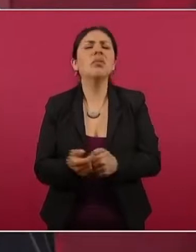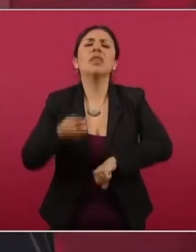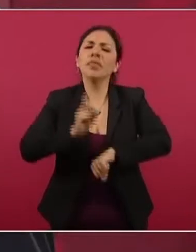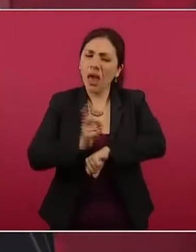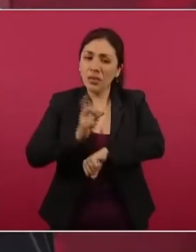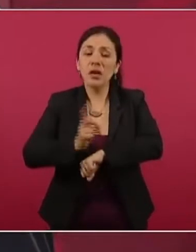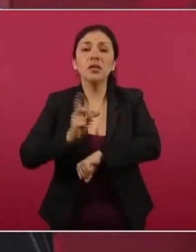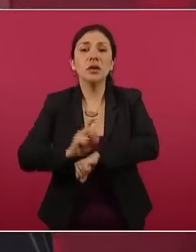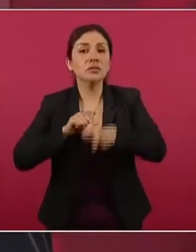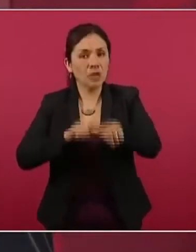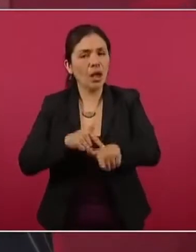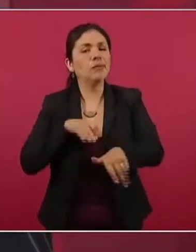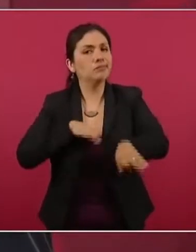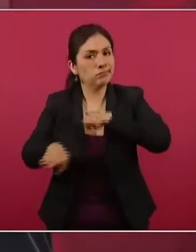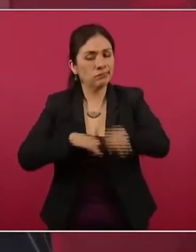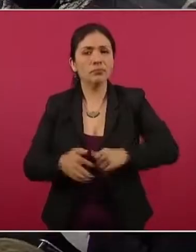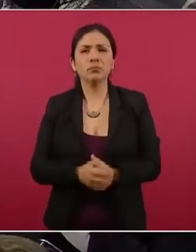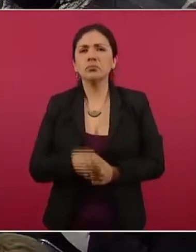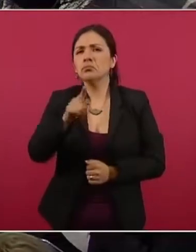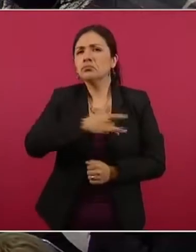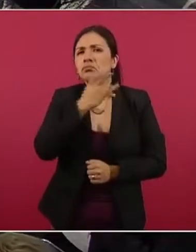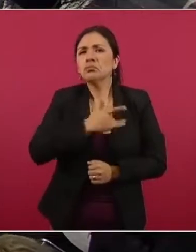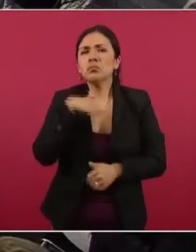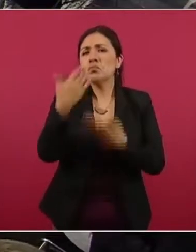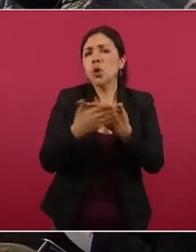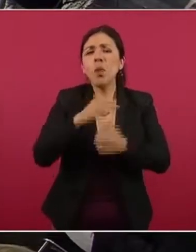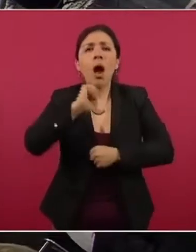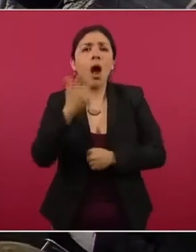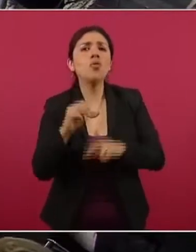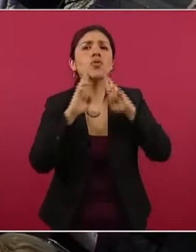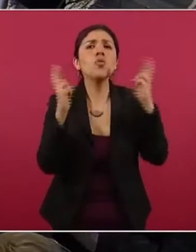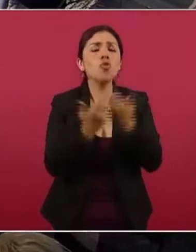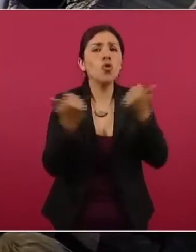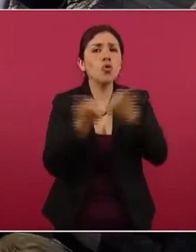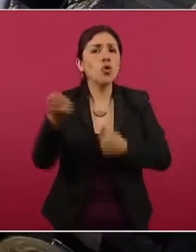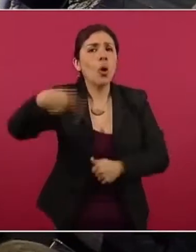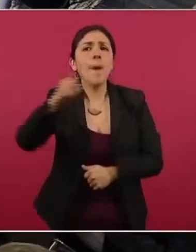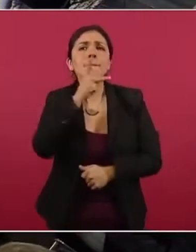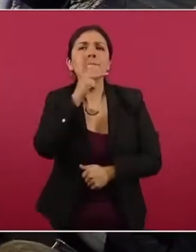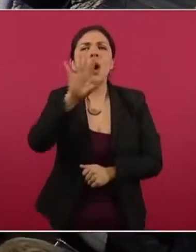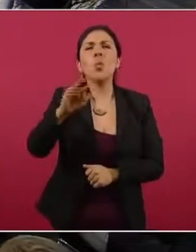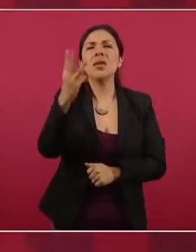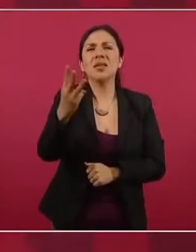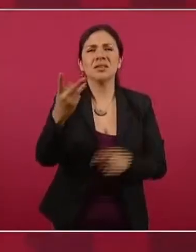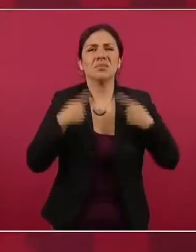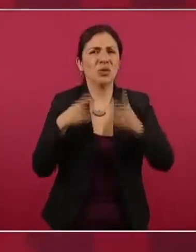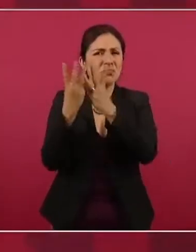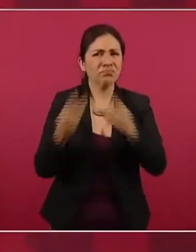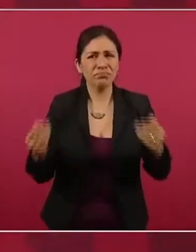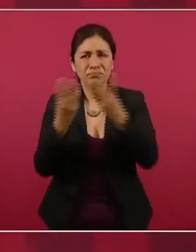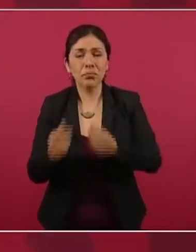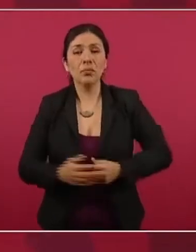estamos trabajando. ¿Y se perfila alguna reunión próxima con los padres de los 43? Sí, sí, cuando tengamos